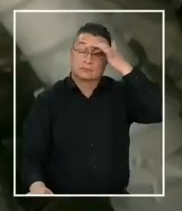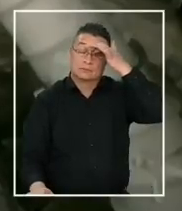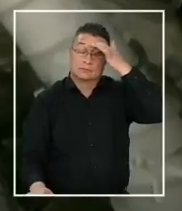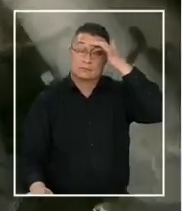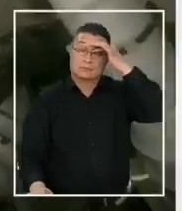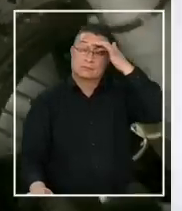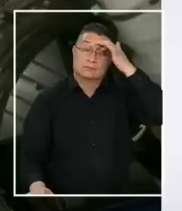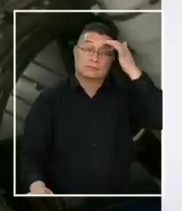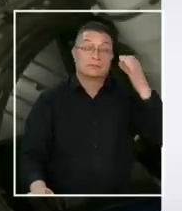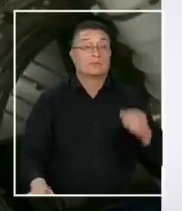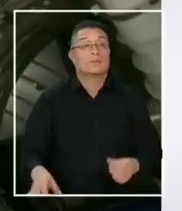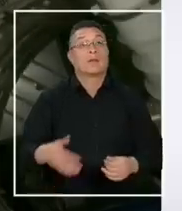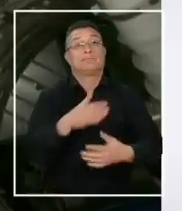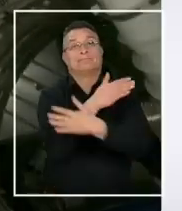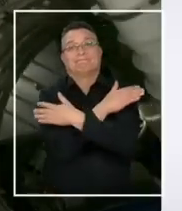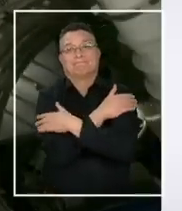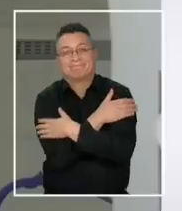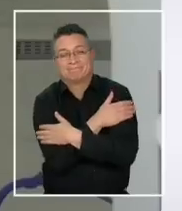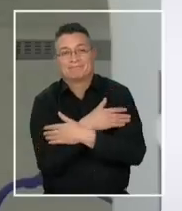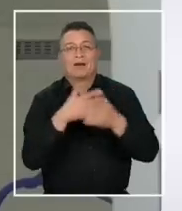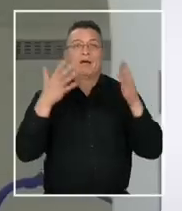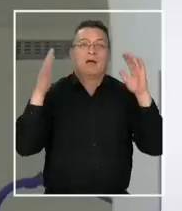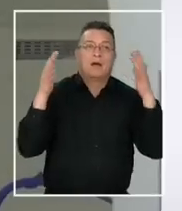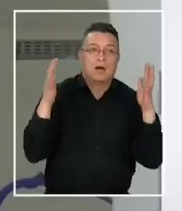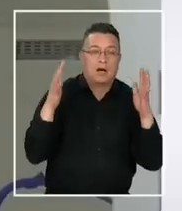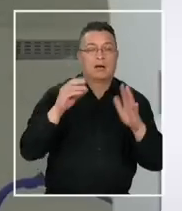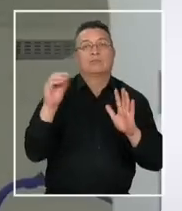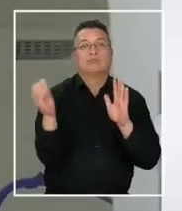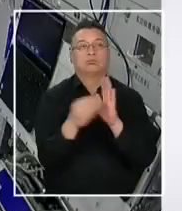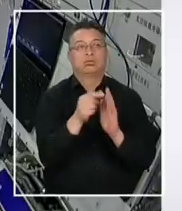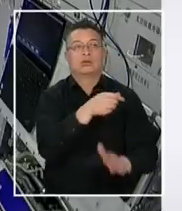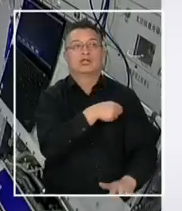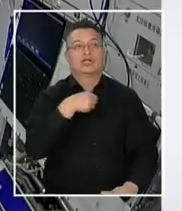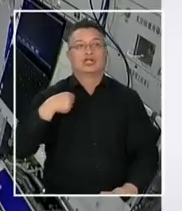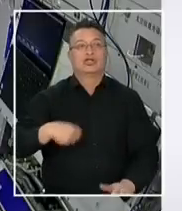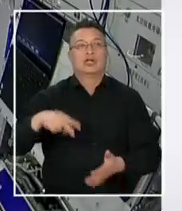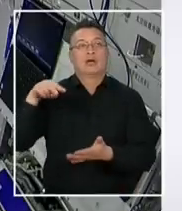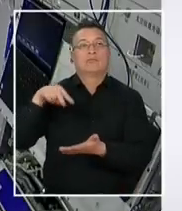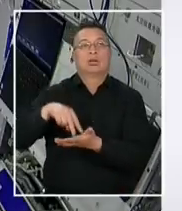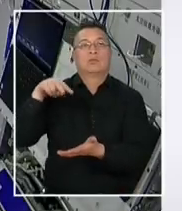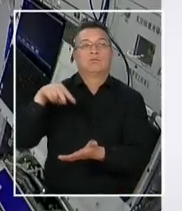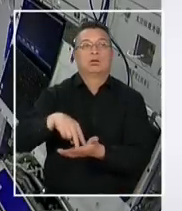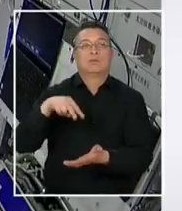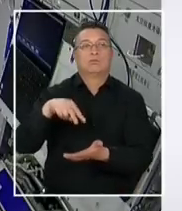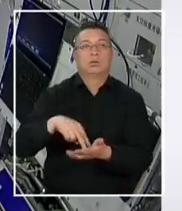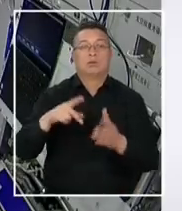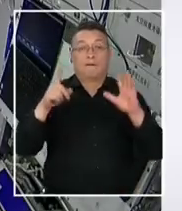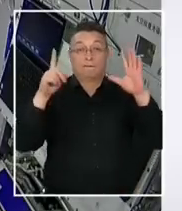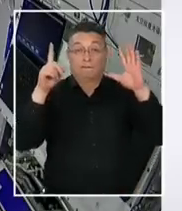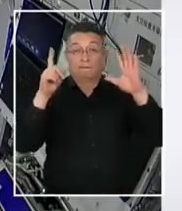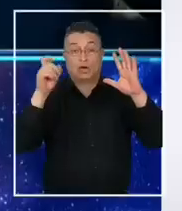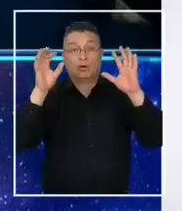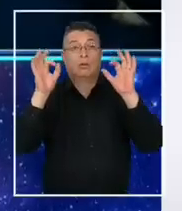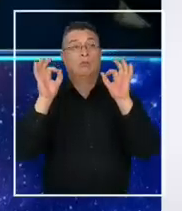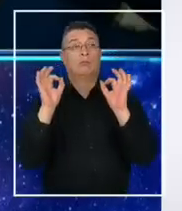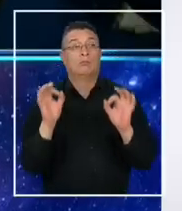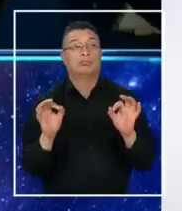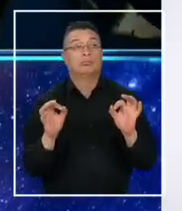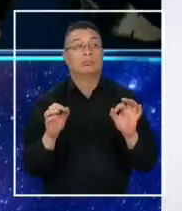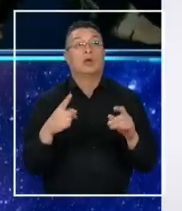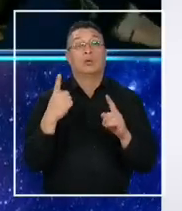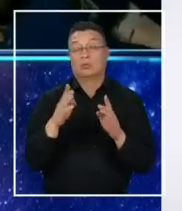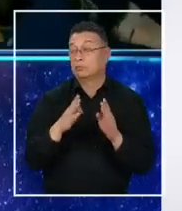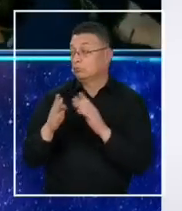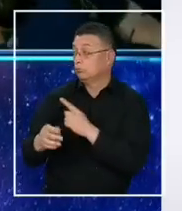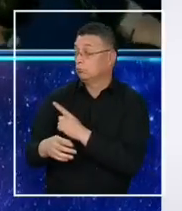Abrazos y aplausos para un nuevo hito en la carrera espacial china. Foto para inmortalizar el momento. Por un lado,